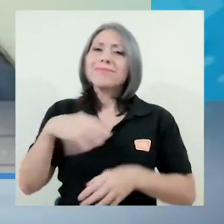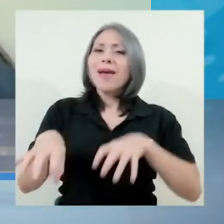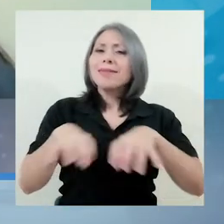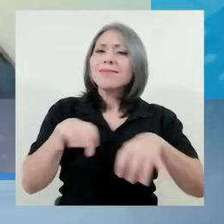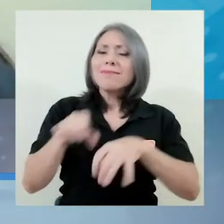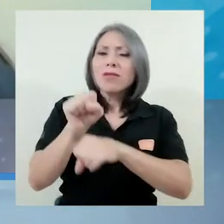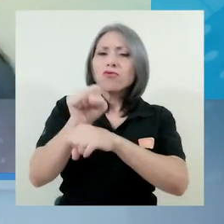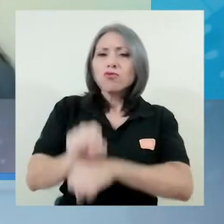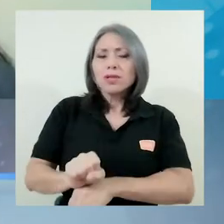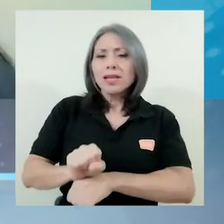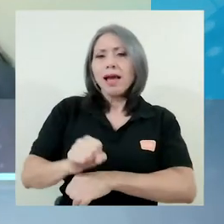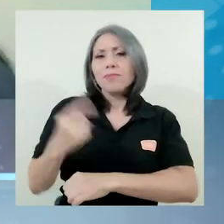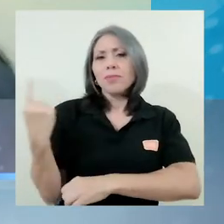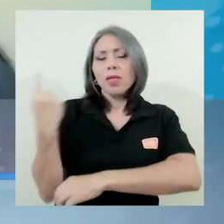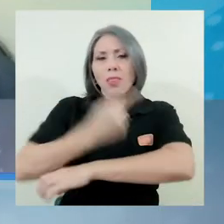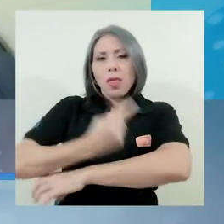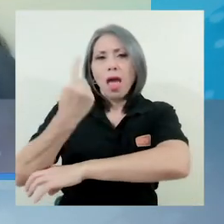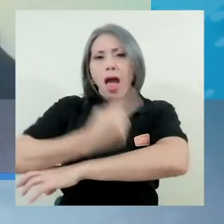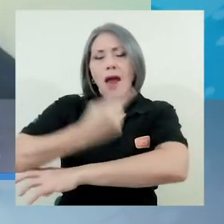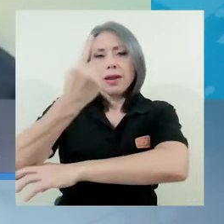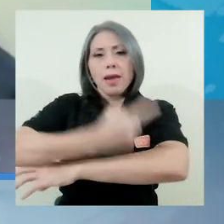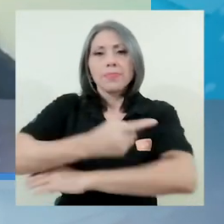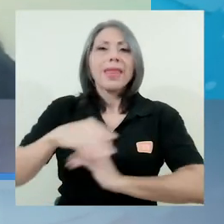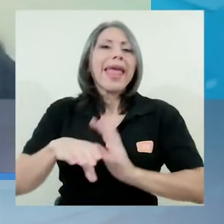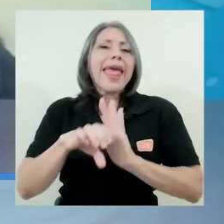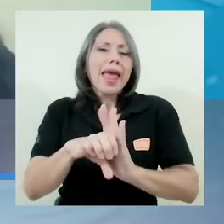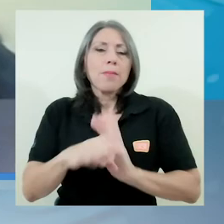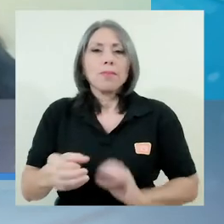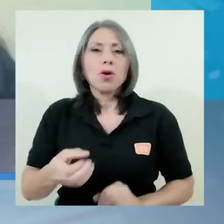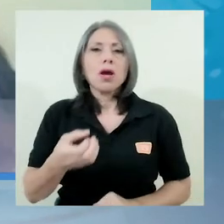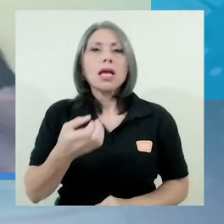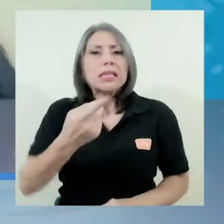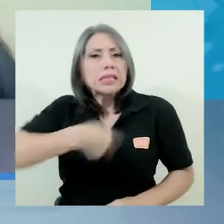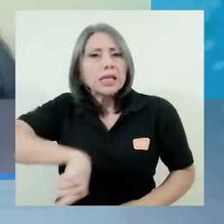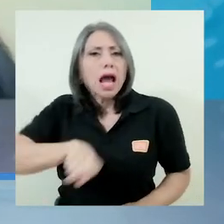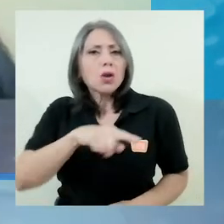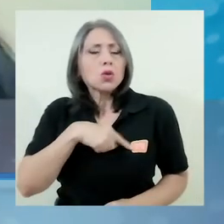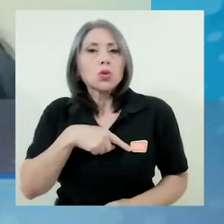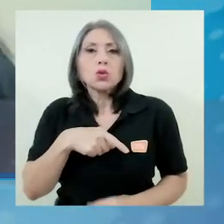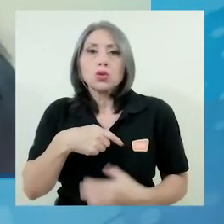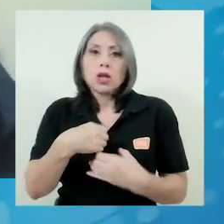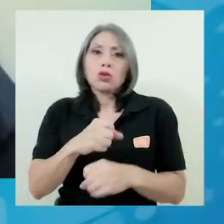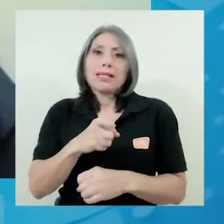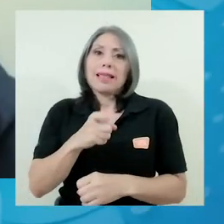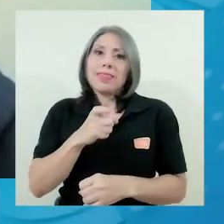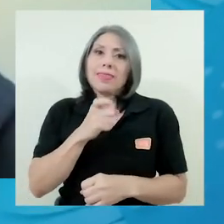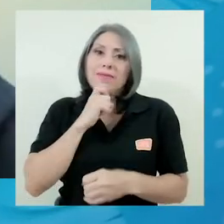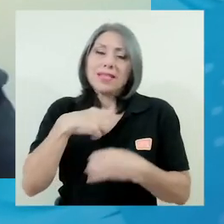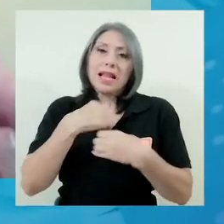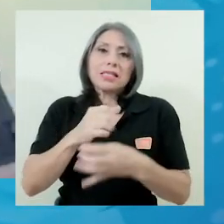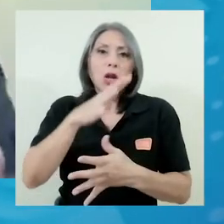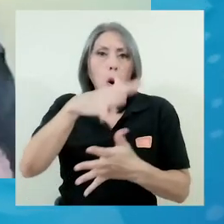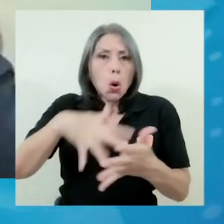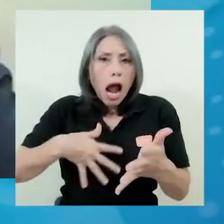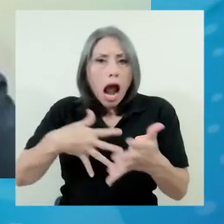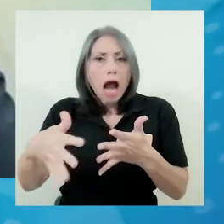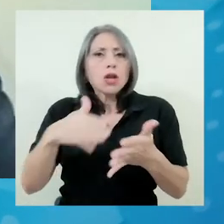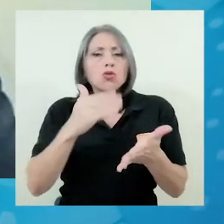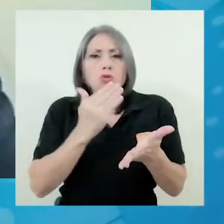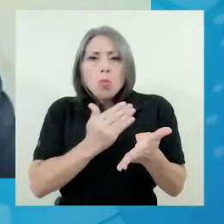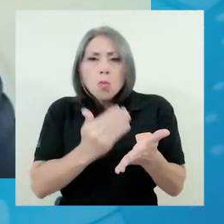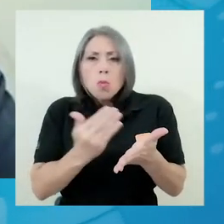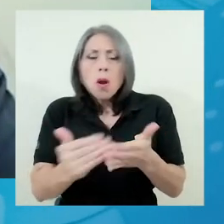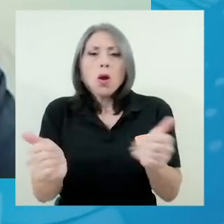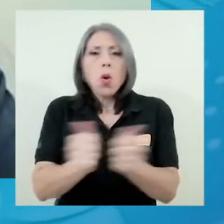diaria, que tengamos como por lo menos, si nos cuesta un poco hacer horarios, horarios con